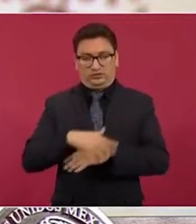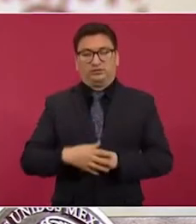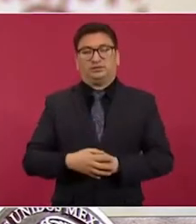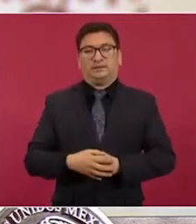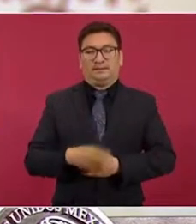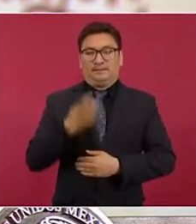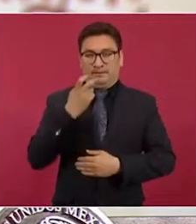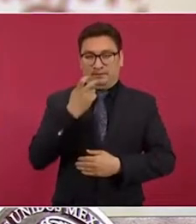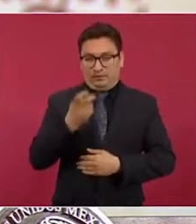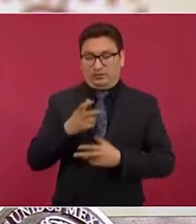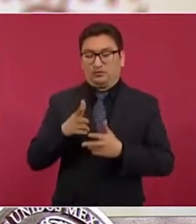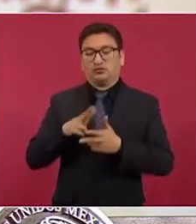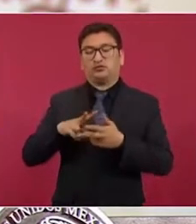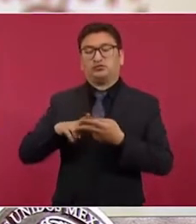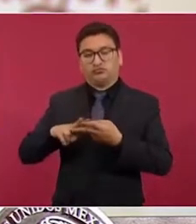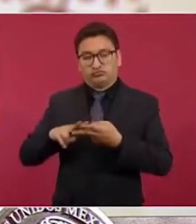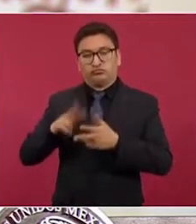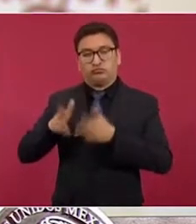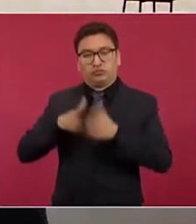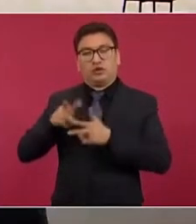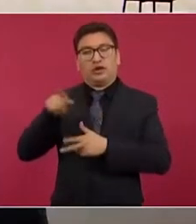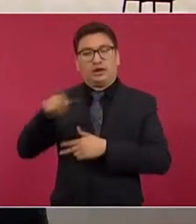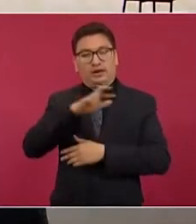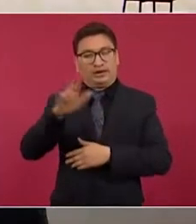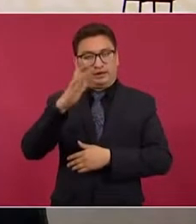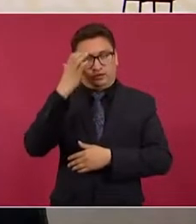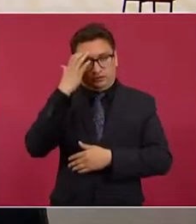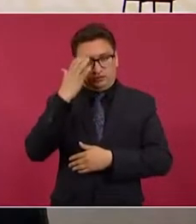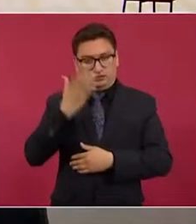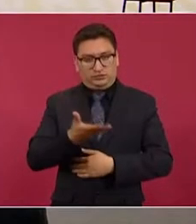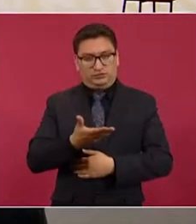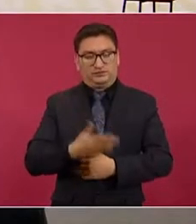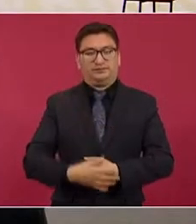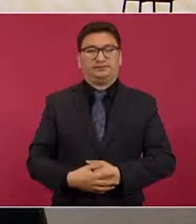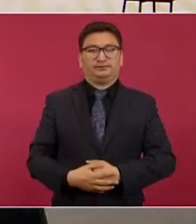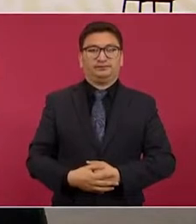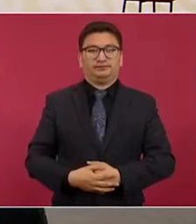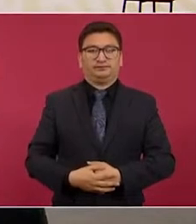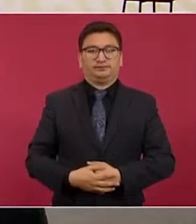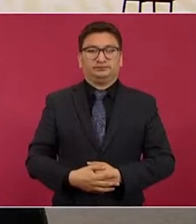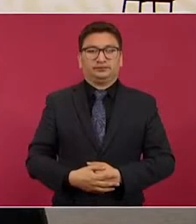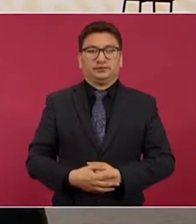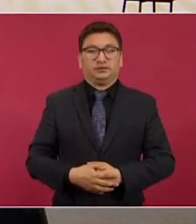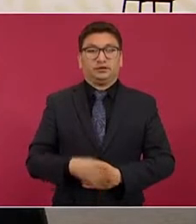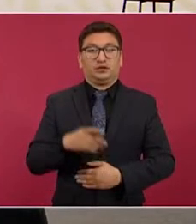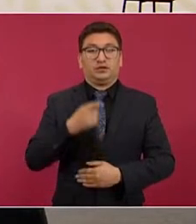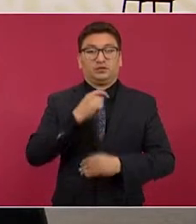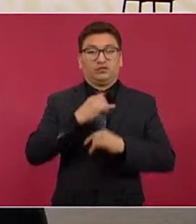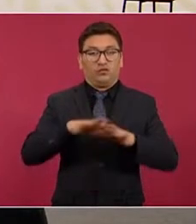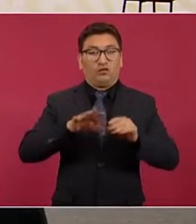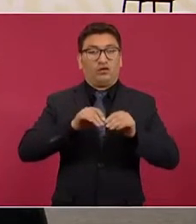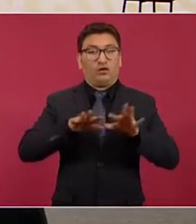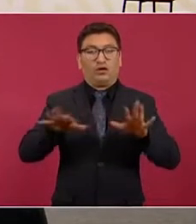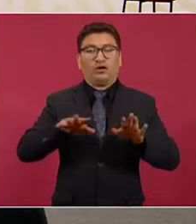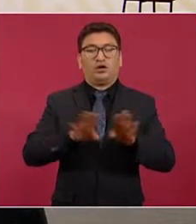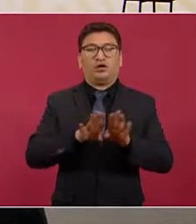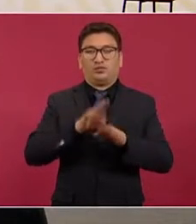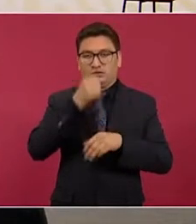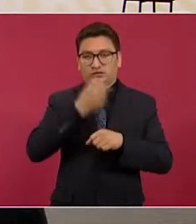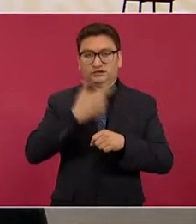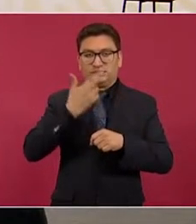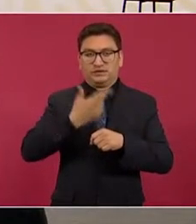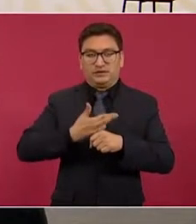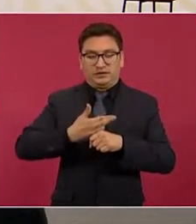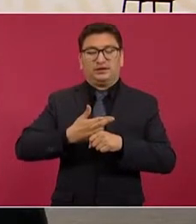ferroviaria reconoció, como vemos en pantalla en un desplegado a la prensa, el apoyo de la Secretaría de la